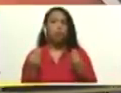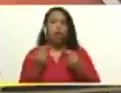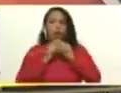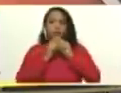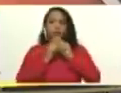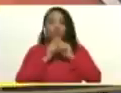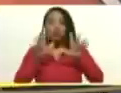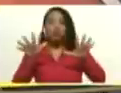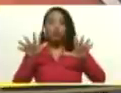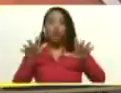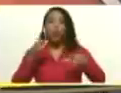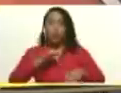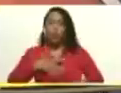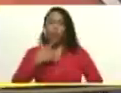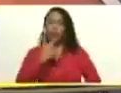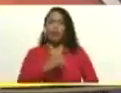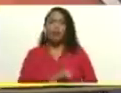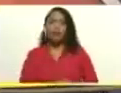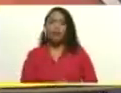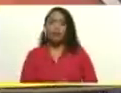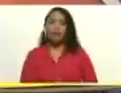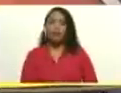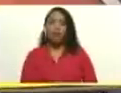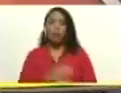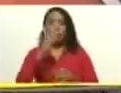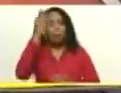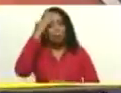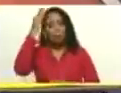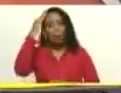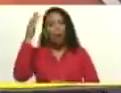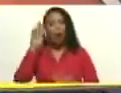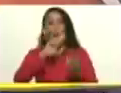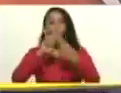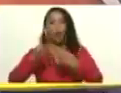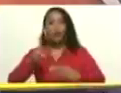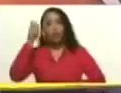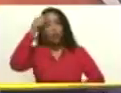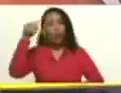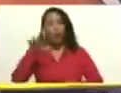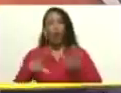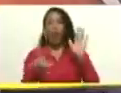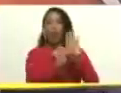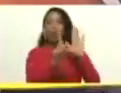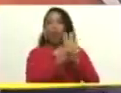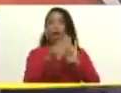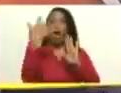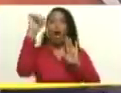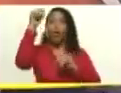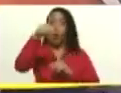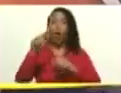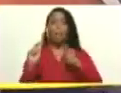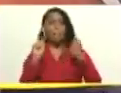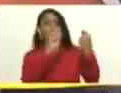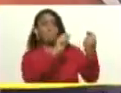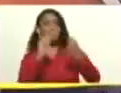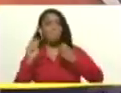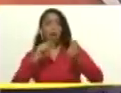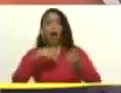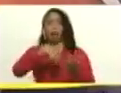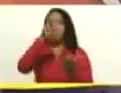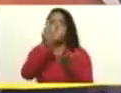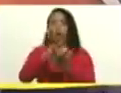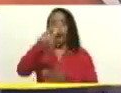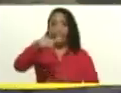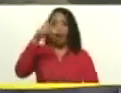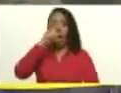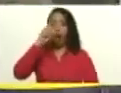multiplicar, podríamos decir, el conocimiento del pueblo de las leyes que están hoy en debate y que se van a aprobar este año